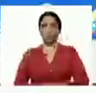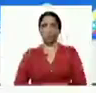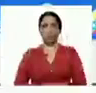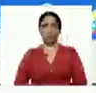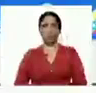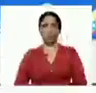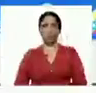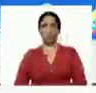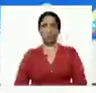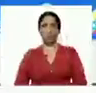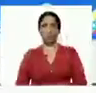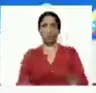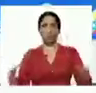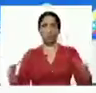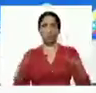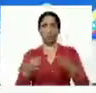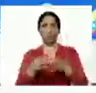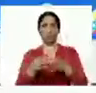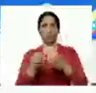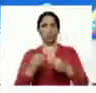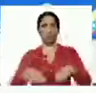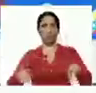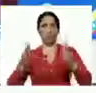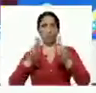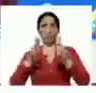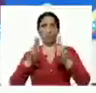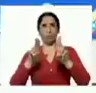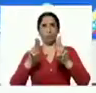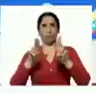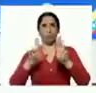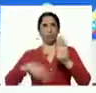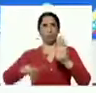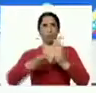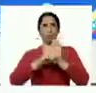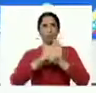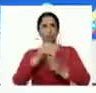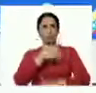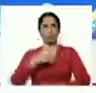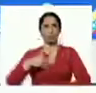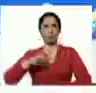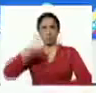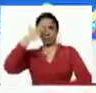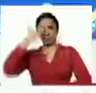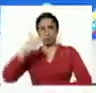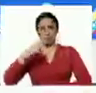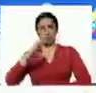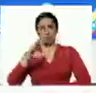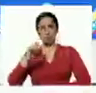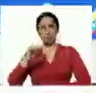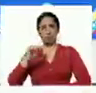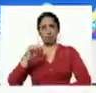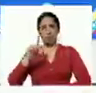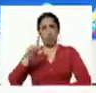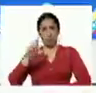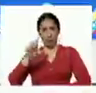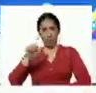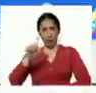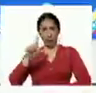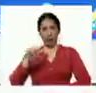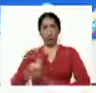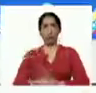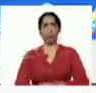a la organización de naciones unidas lo voy a reiterar yo quisiera que el mayor general leal tellería